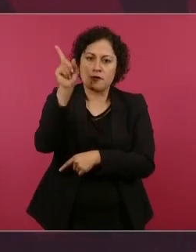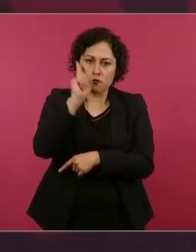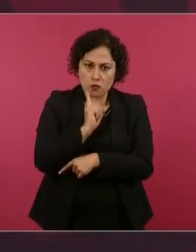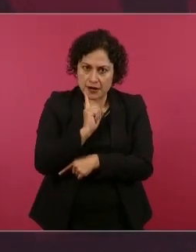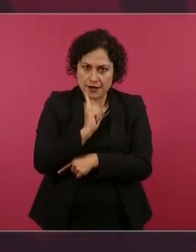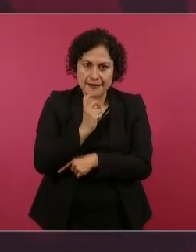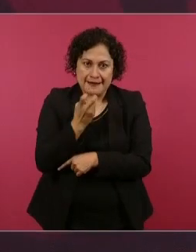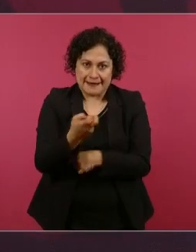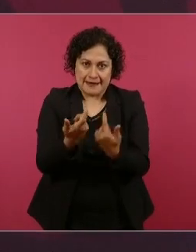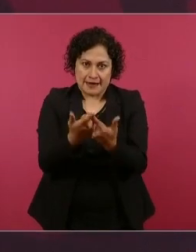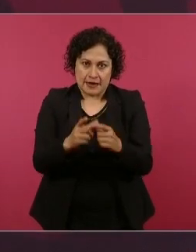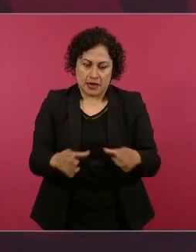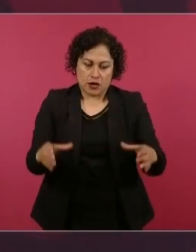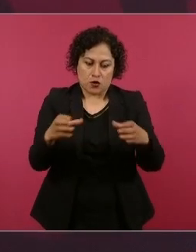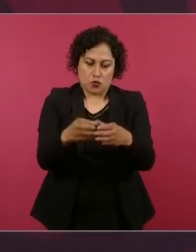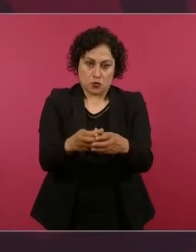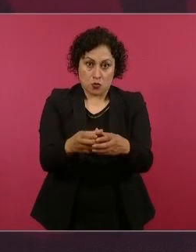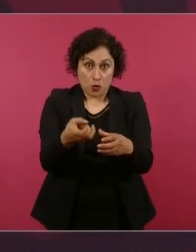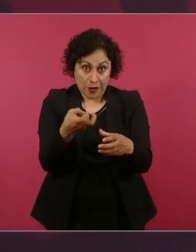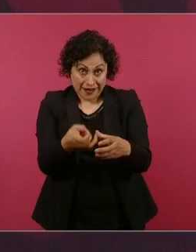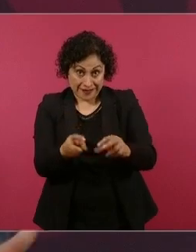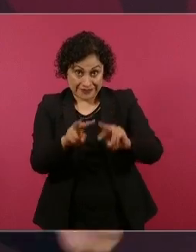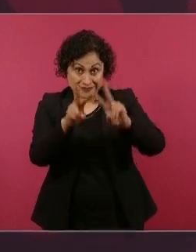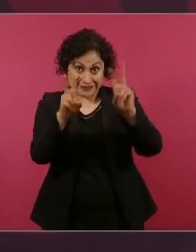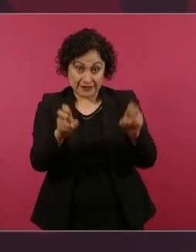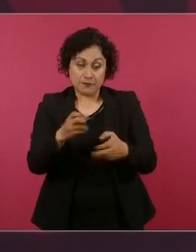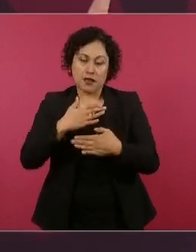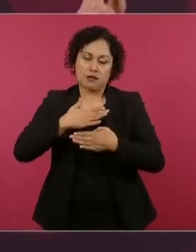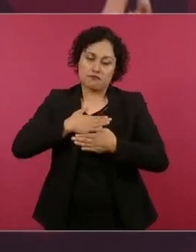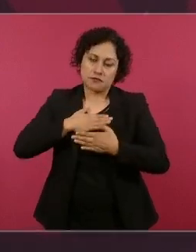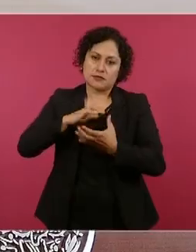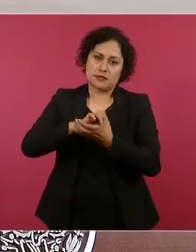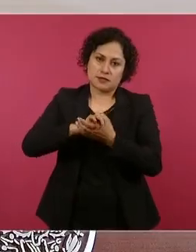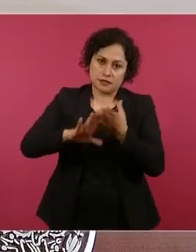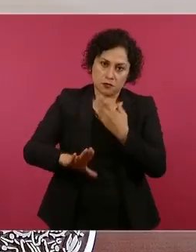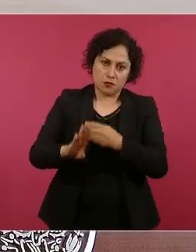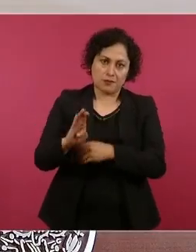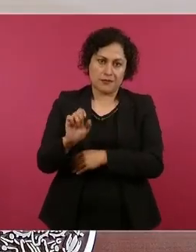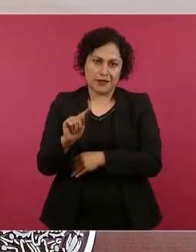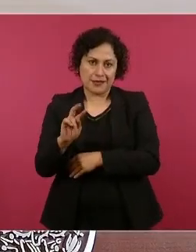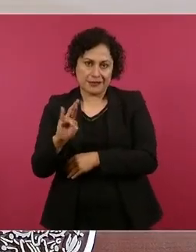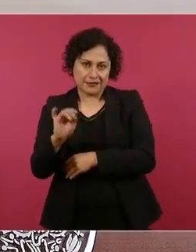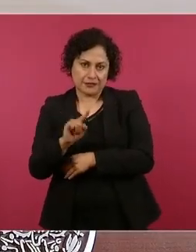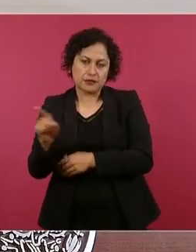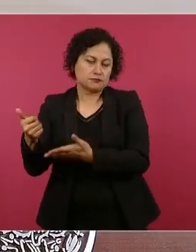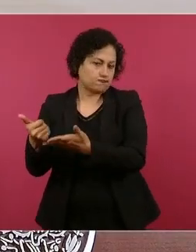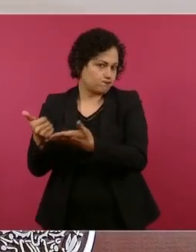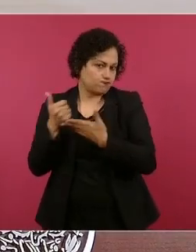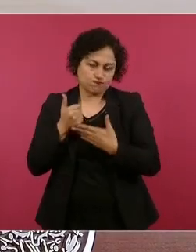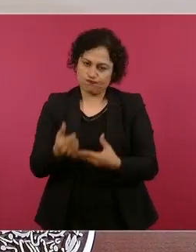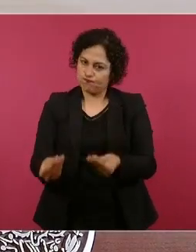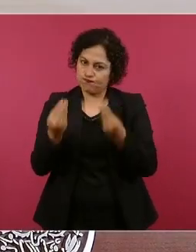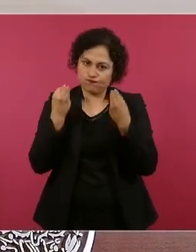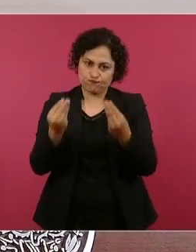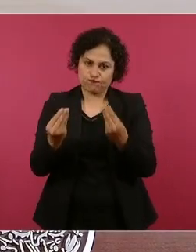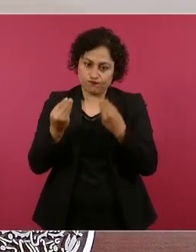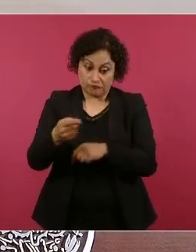esposa, y mucha gente que trabaja